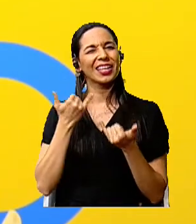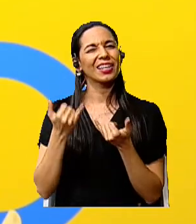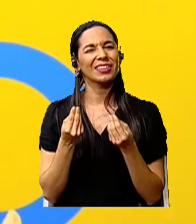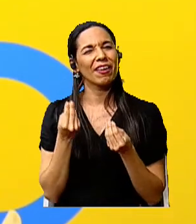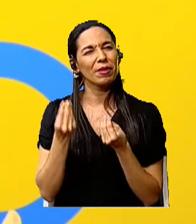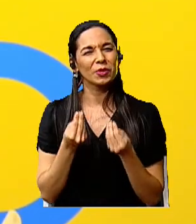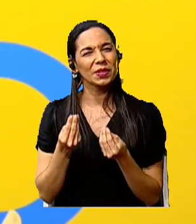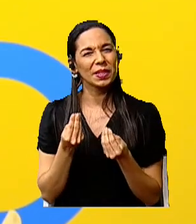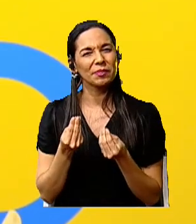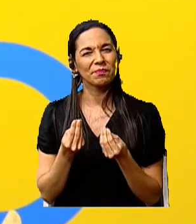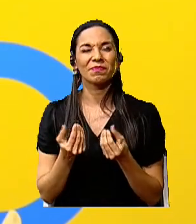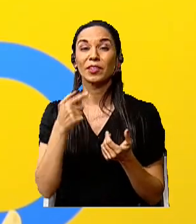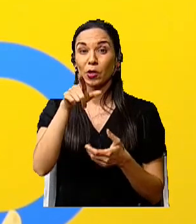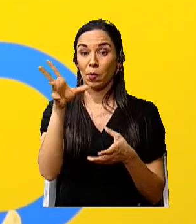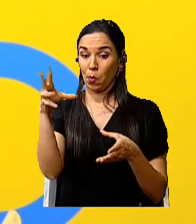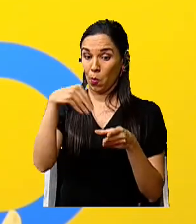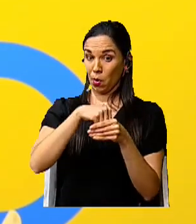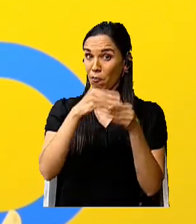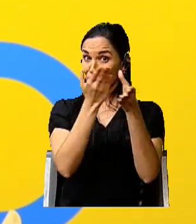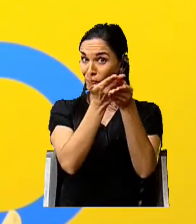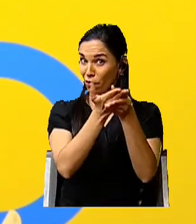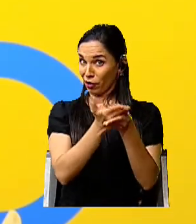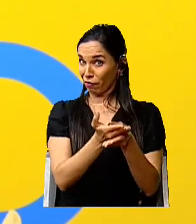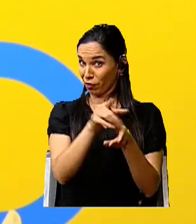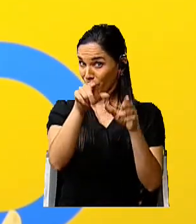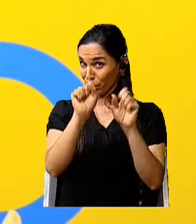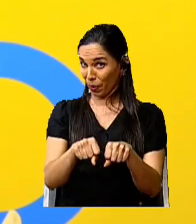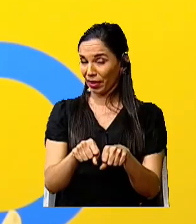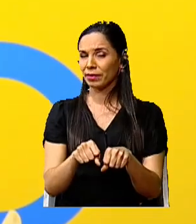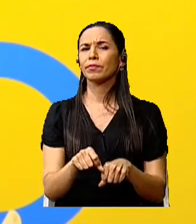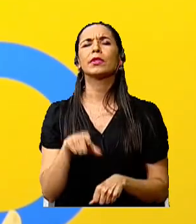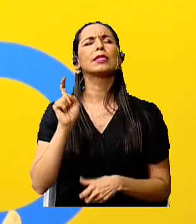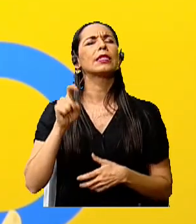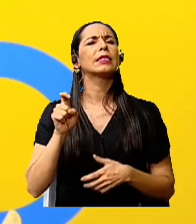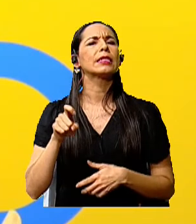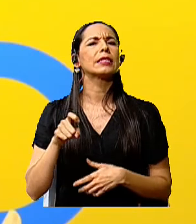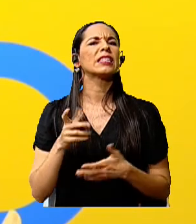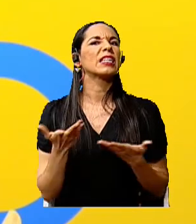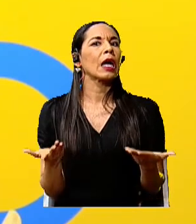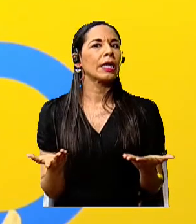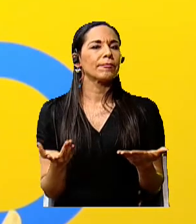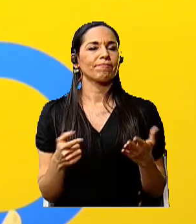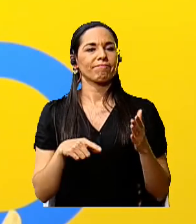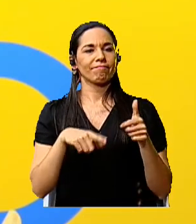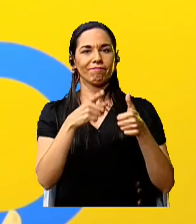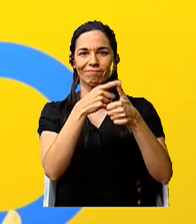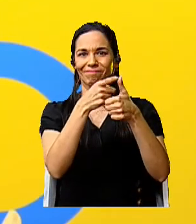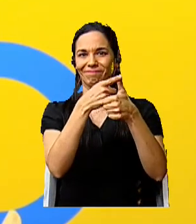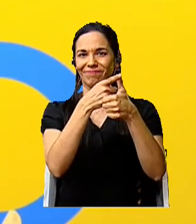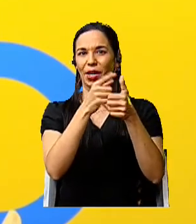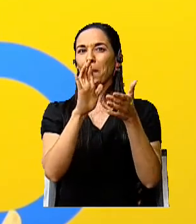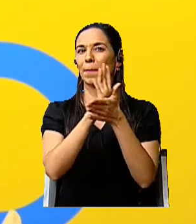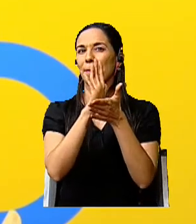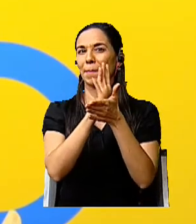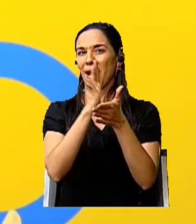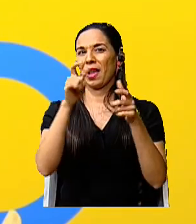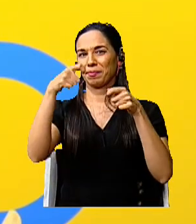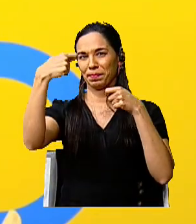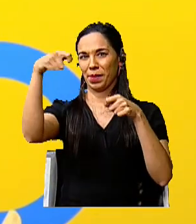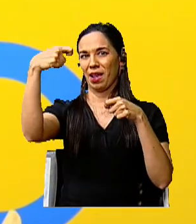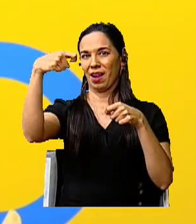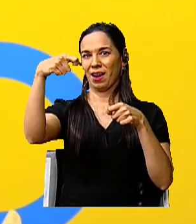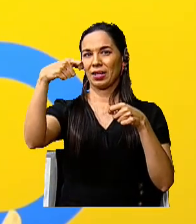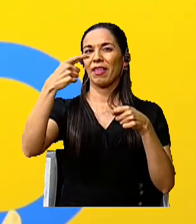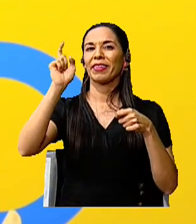incluirlo en sus portafolios. Vamos a necesitar una hoja. Esta hoja van a hacerle este